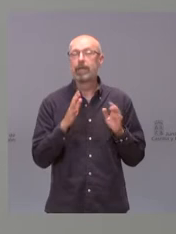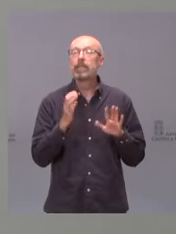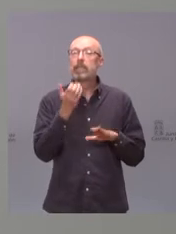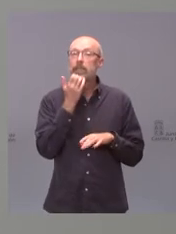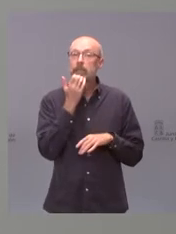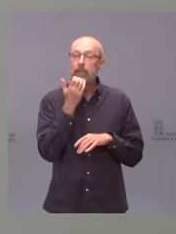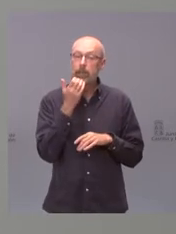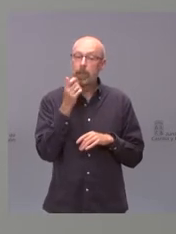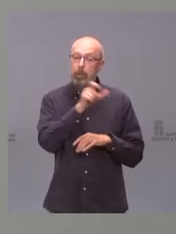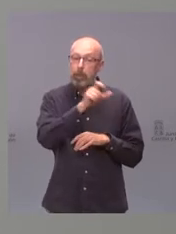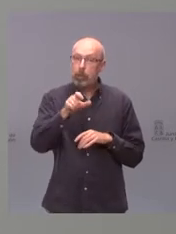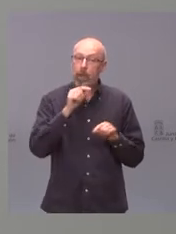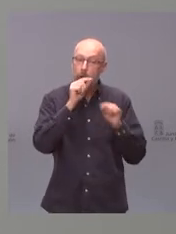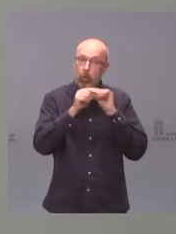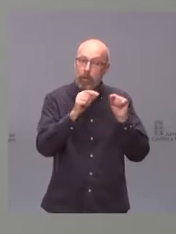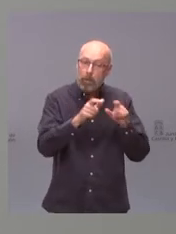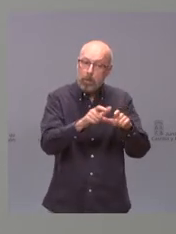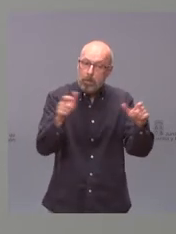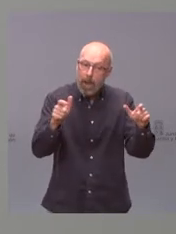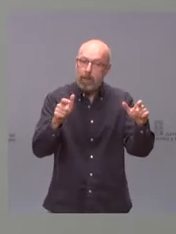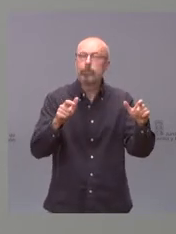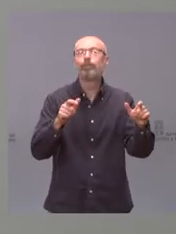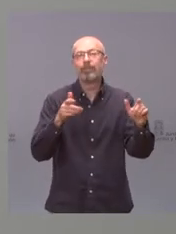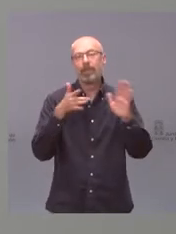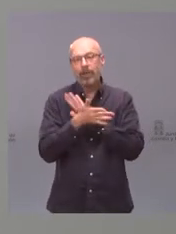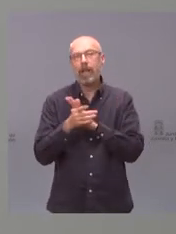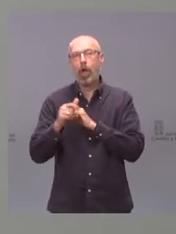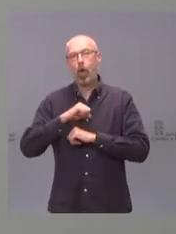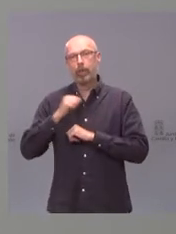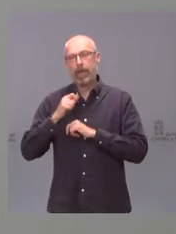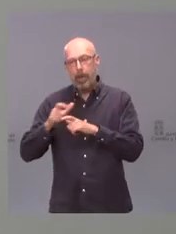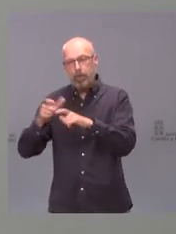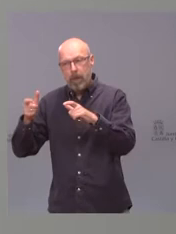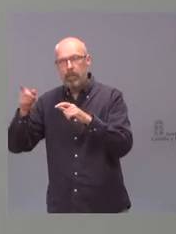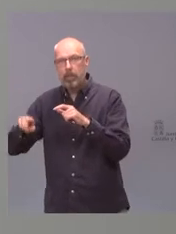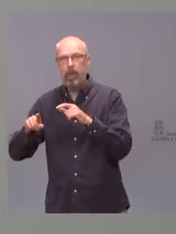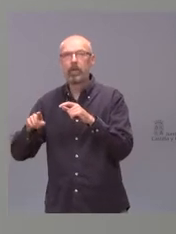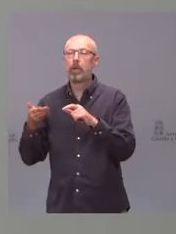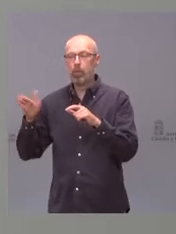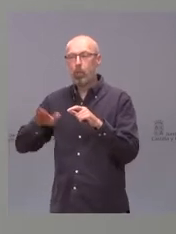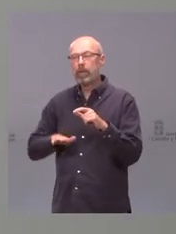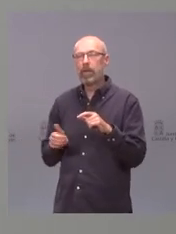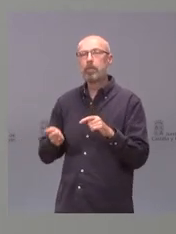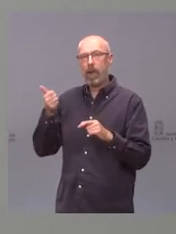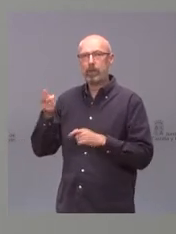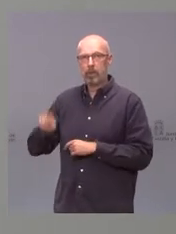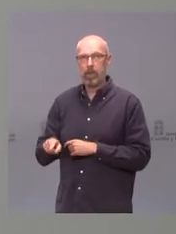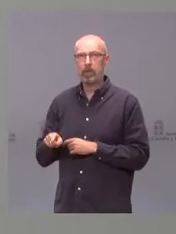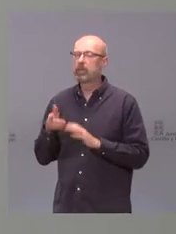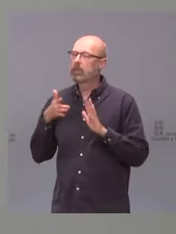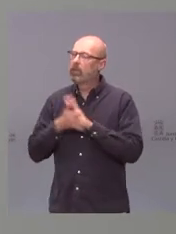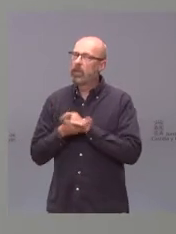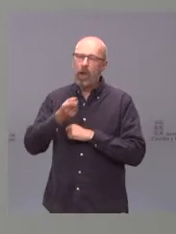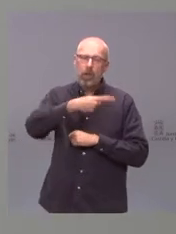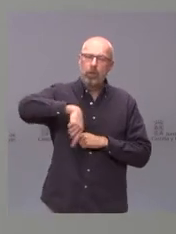de personas se contagien, mayor número de hospitalizaciones, pero también mayor número de fallecimientos. Por lo tanto, está en la mano de